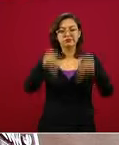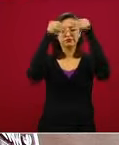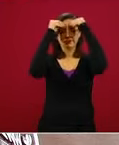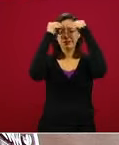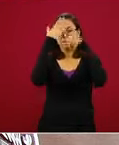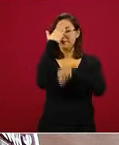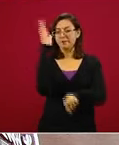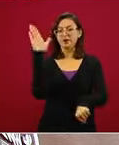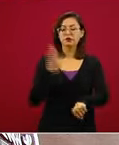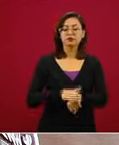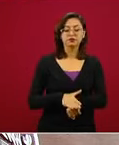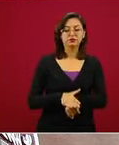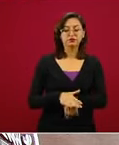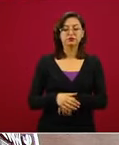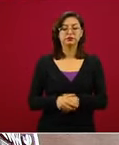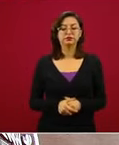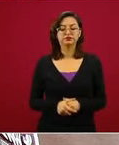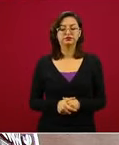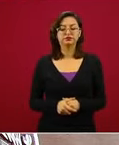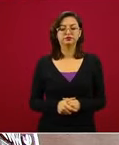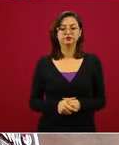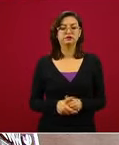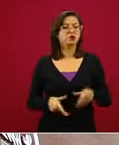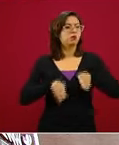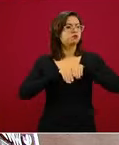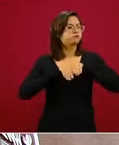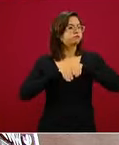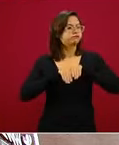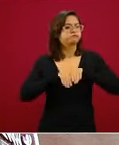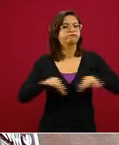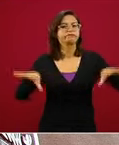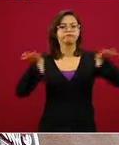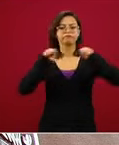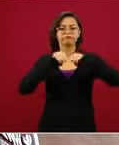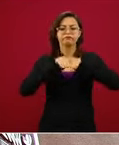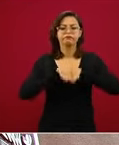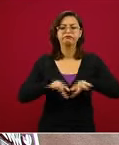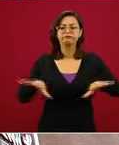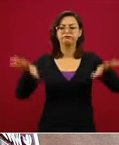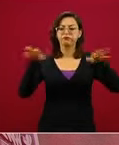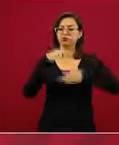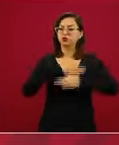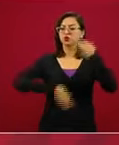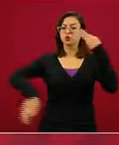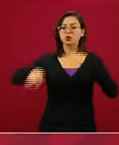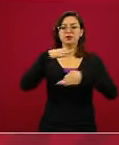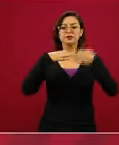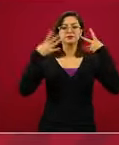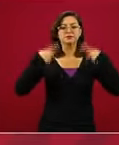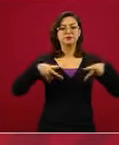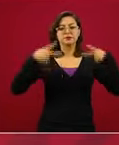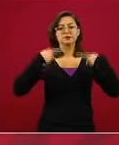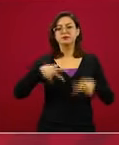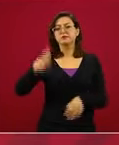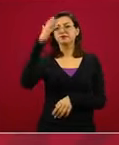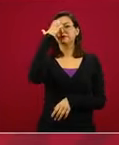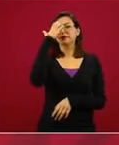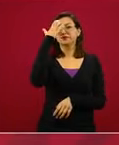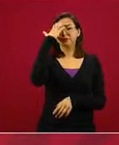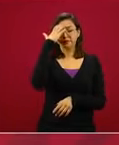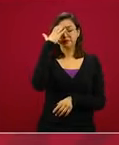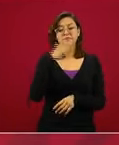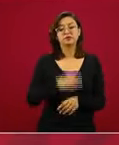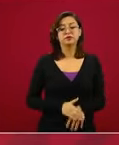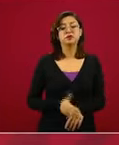que se conozca ampliamente, pedirle a los medios de información